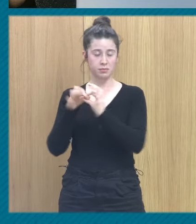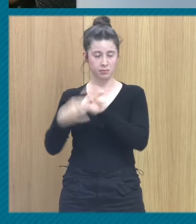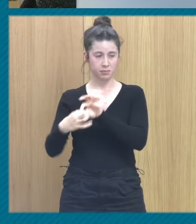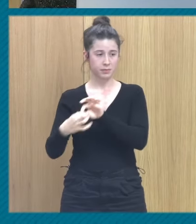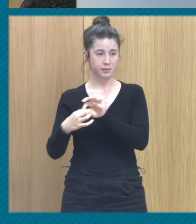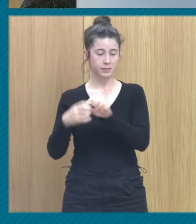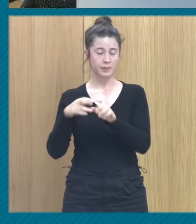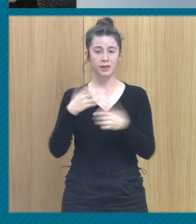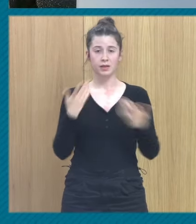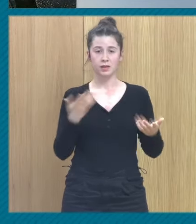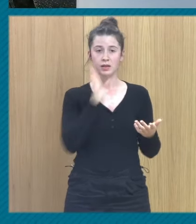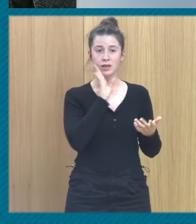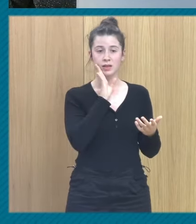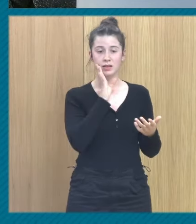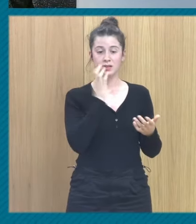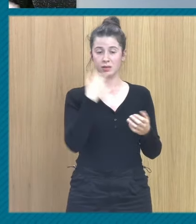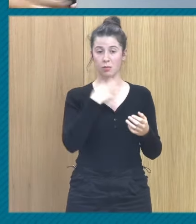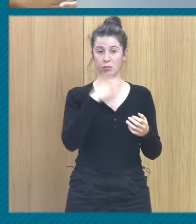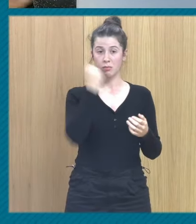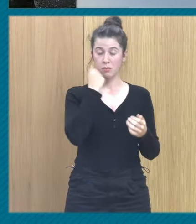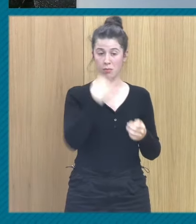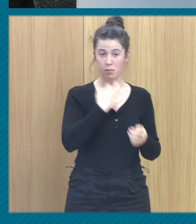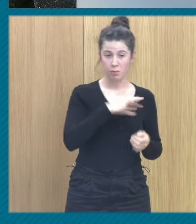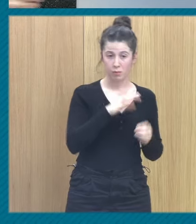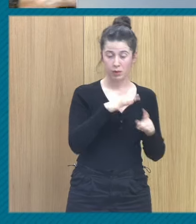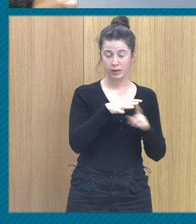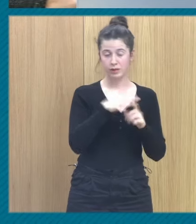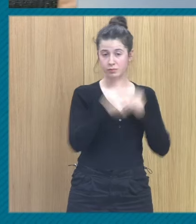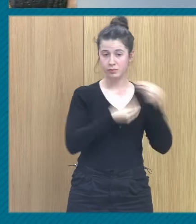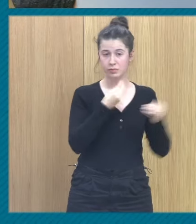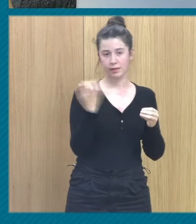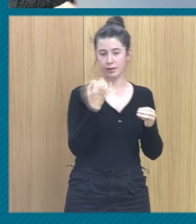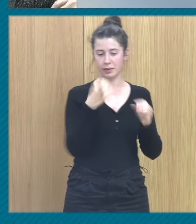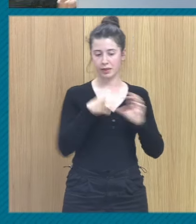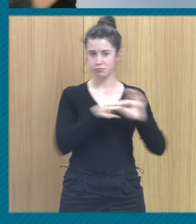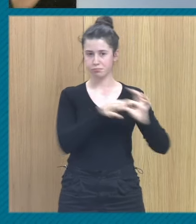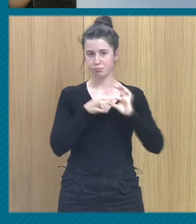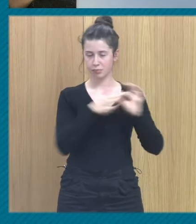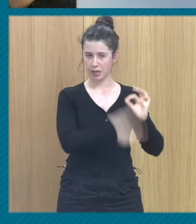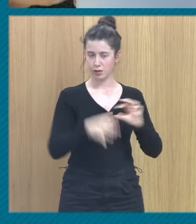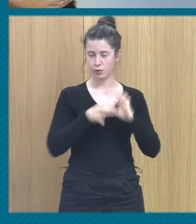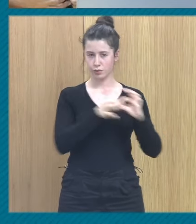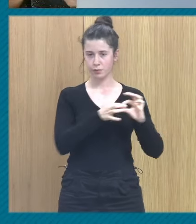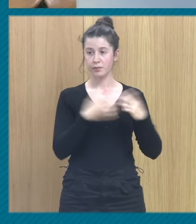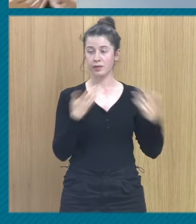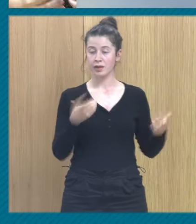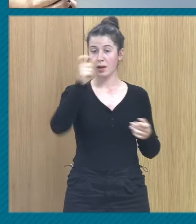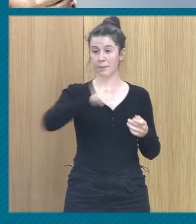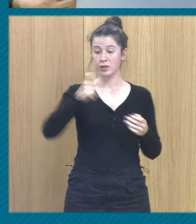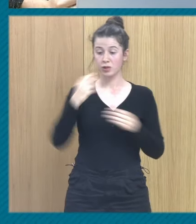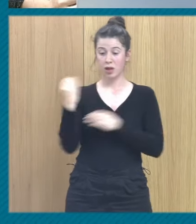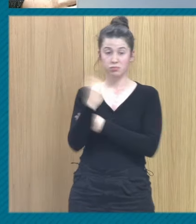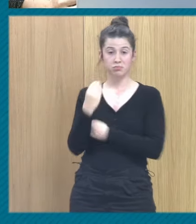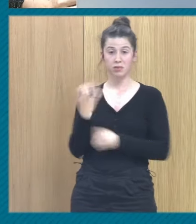para poder abusar sexualmente de un niño pequeño tienes que tener un vínculo con ese niño pequeño con lo cual las personas que tenían que verme cuidado